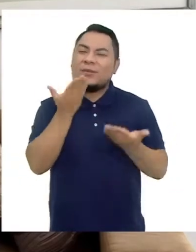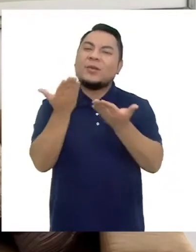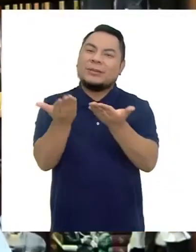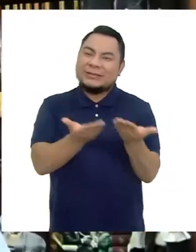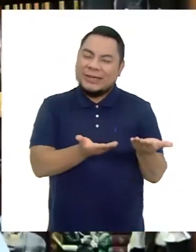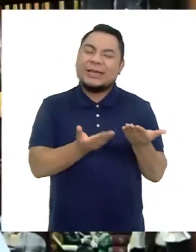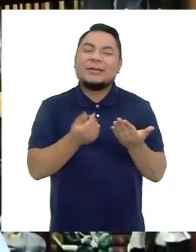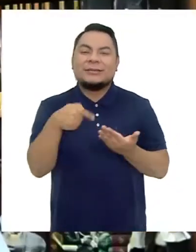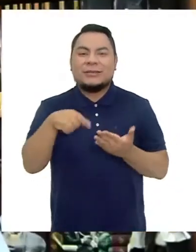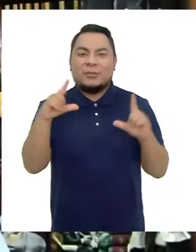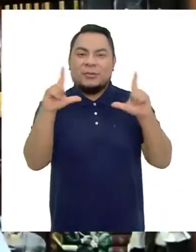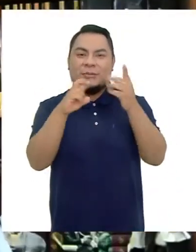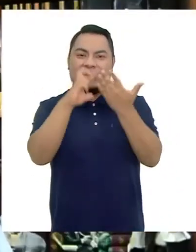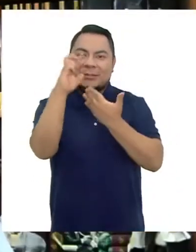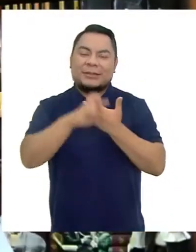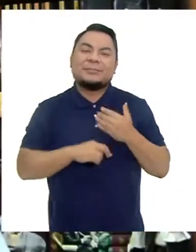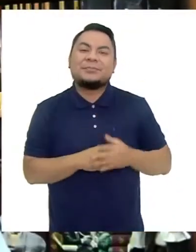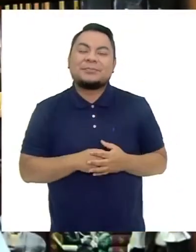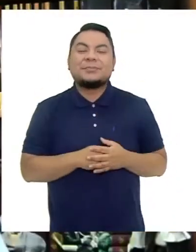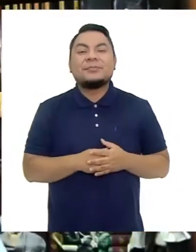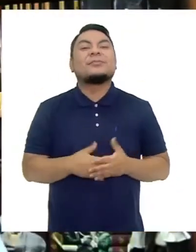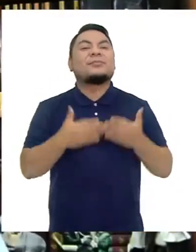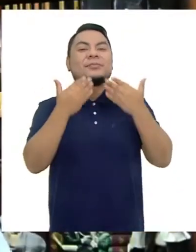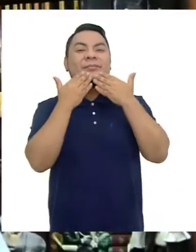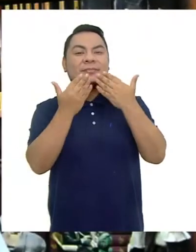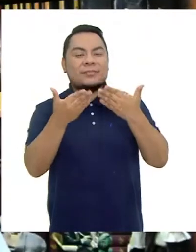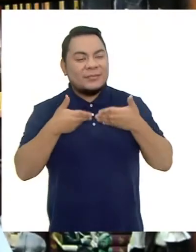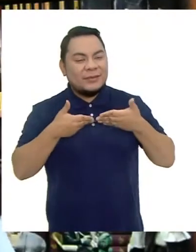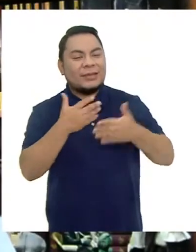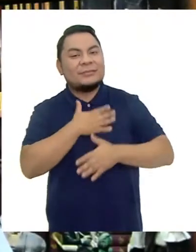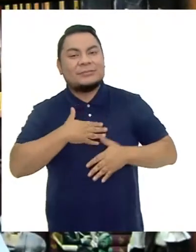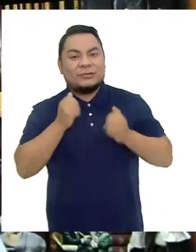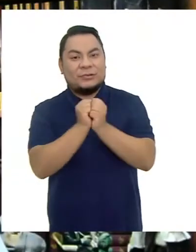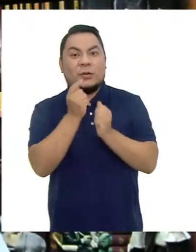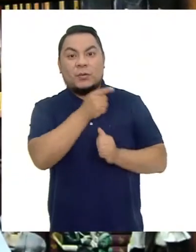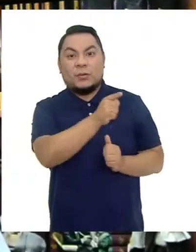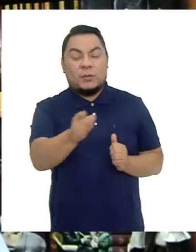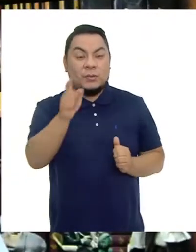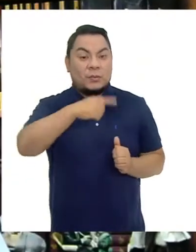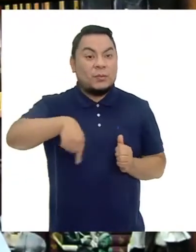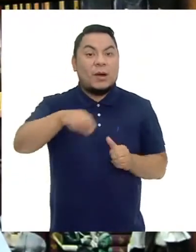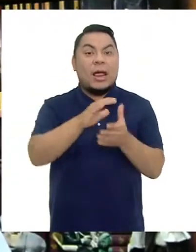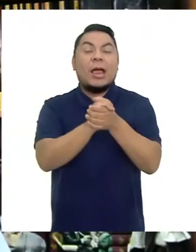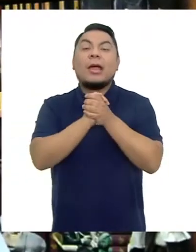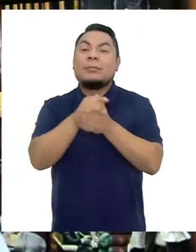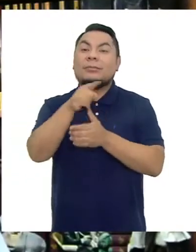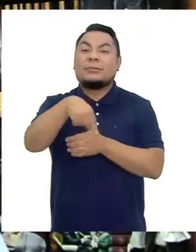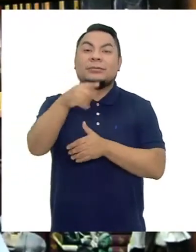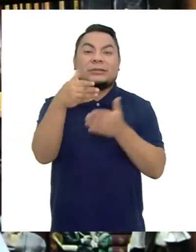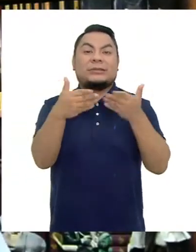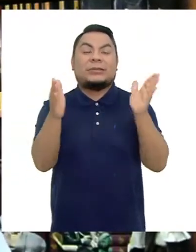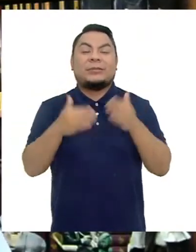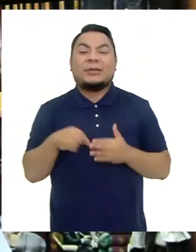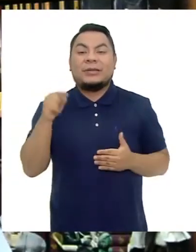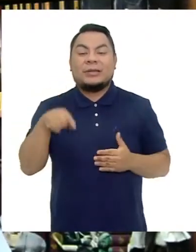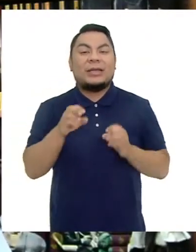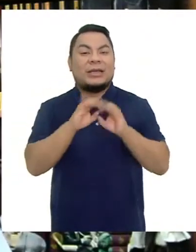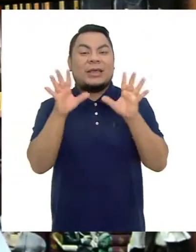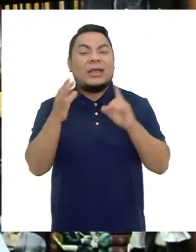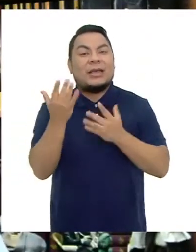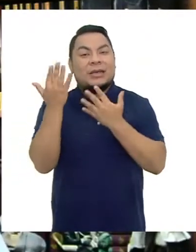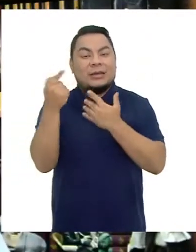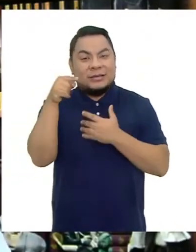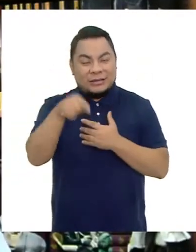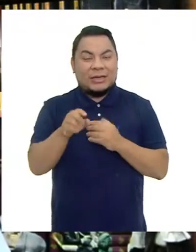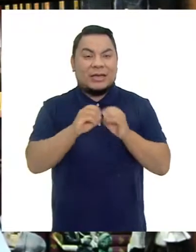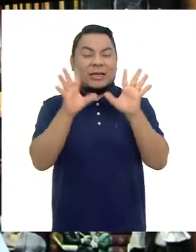está doctor? Bienvenido al programa Gina, siempre es un placer estar con ustedes Con nuestros amigos de Sin Barreras Y en esta fecha